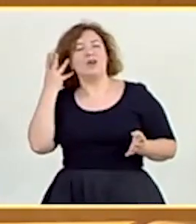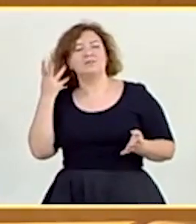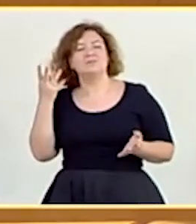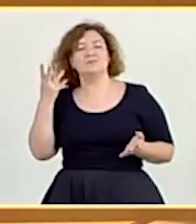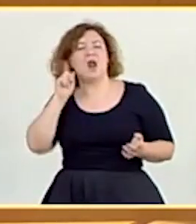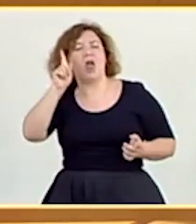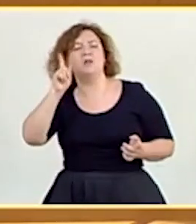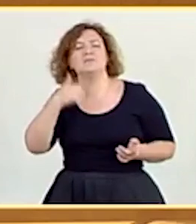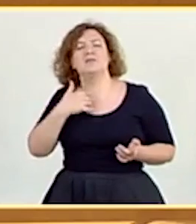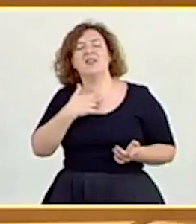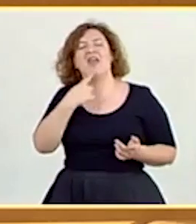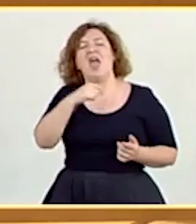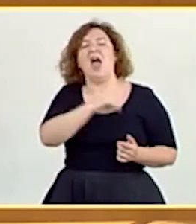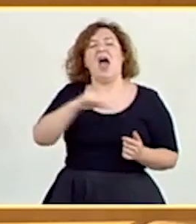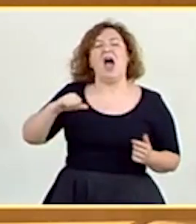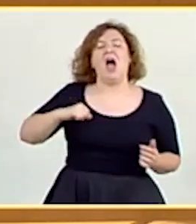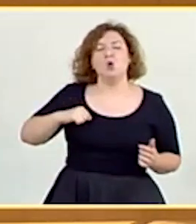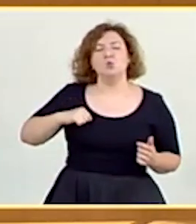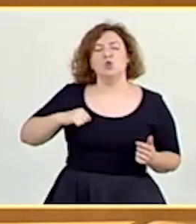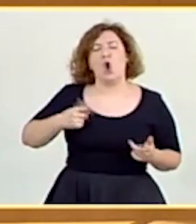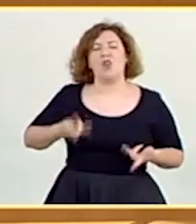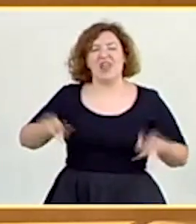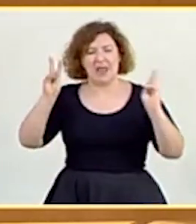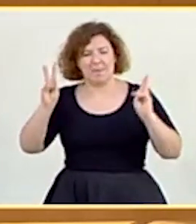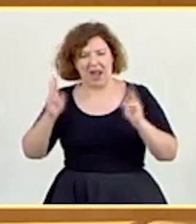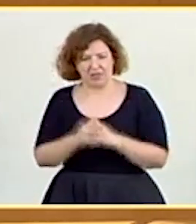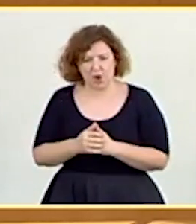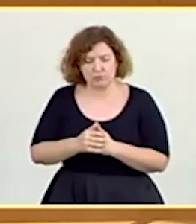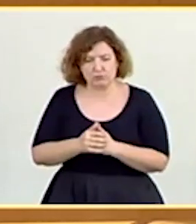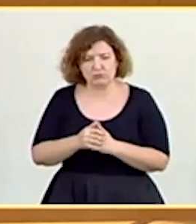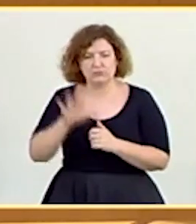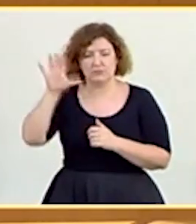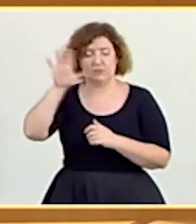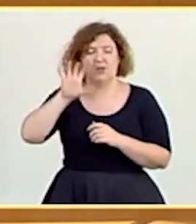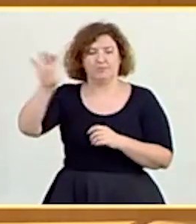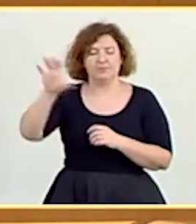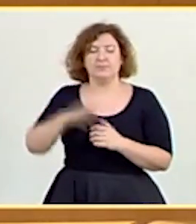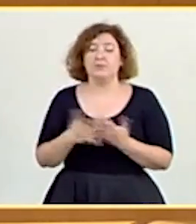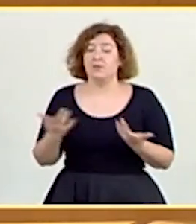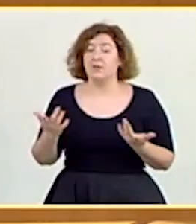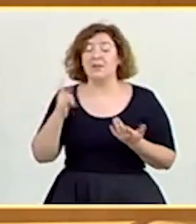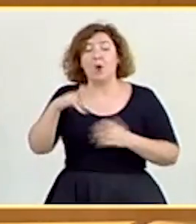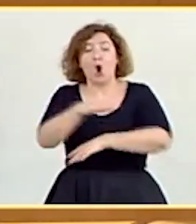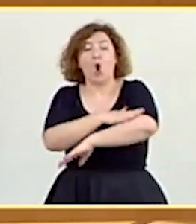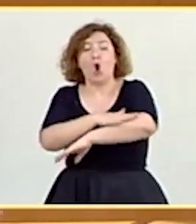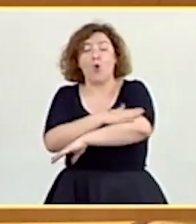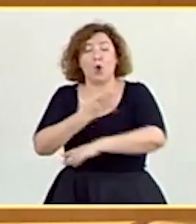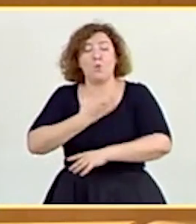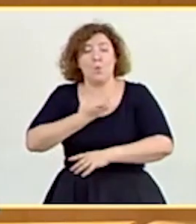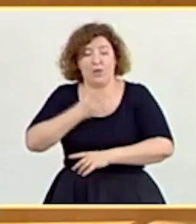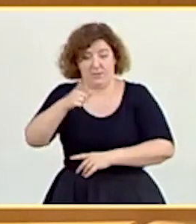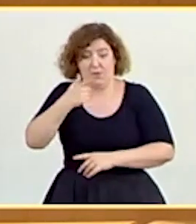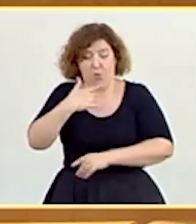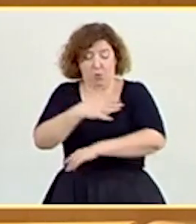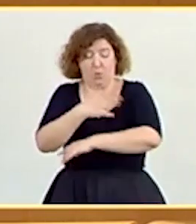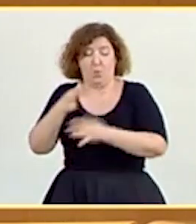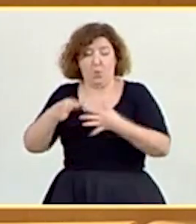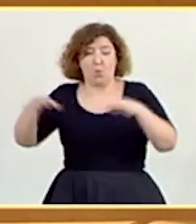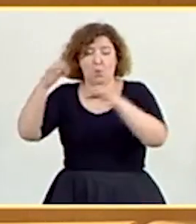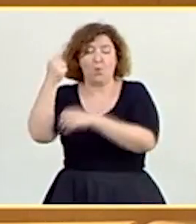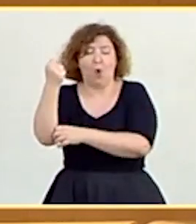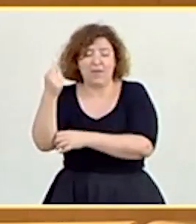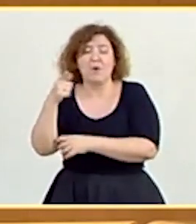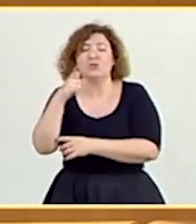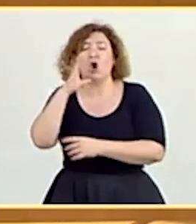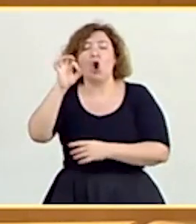para hablar de autodeterminación. Y es una excepción también porque el gobierno municipal de Barcelona, el gobierno de Podemos encabezado por la